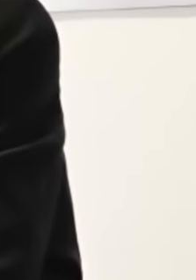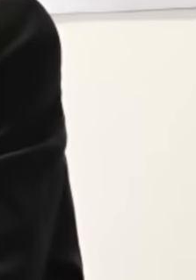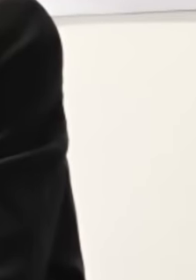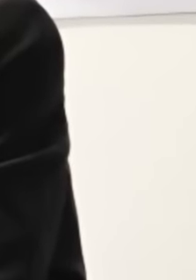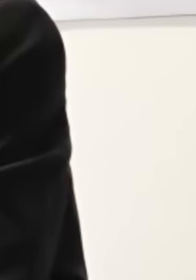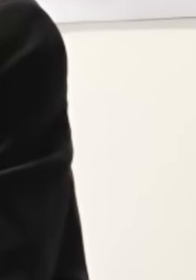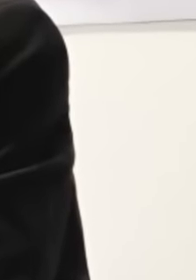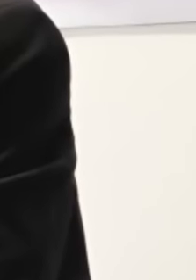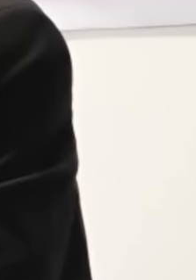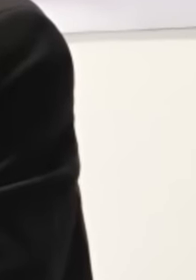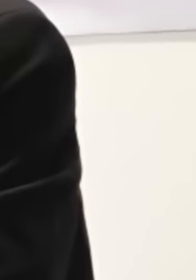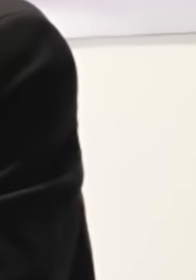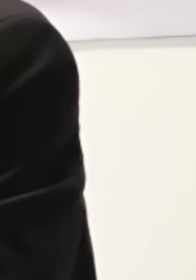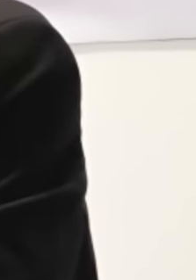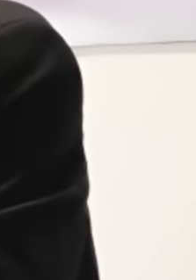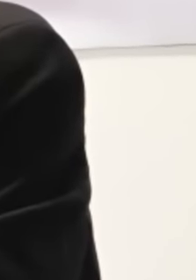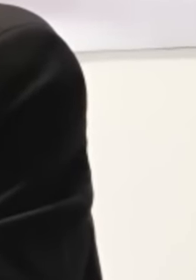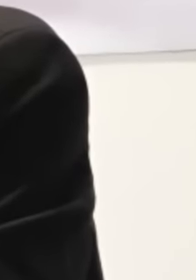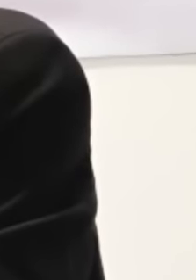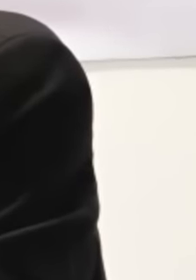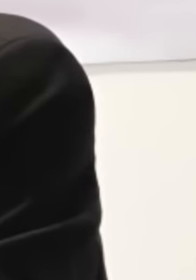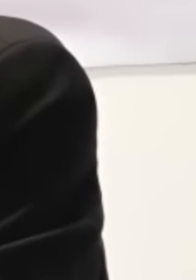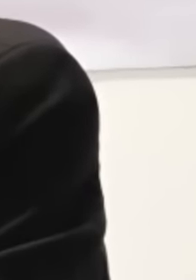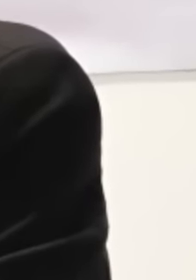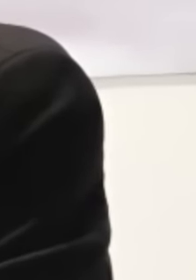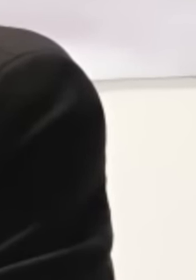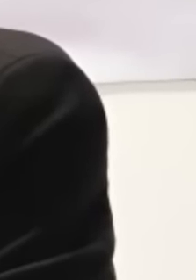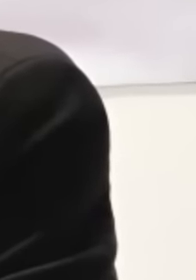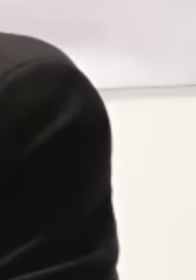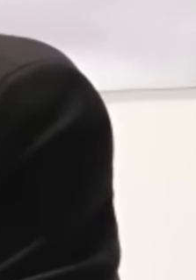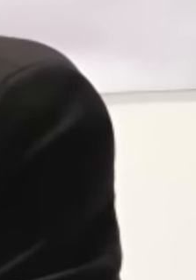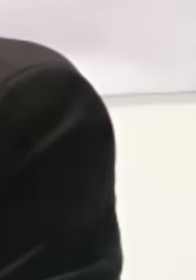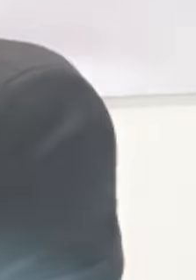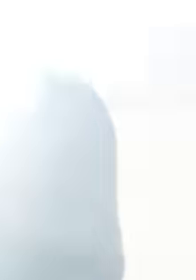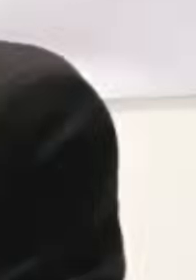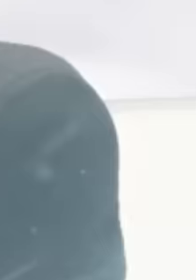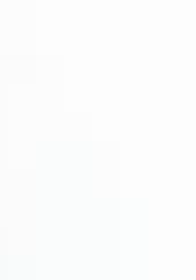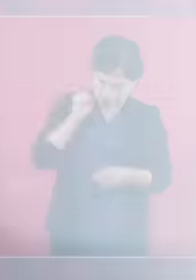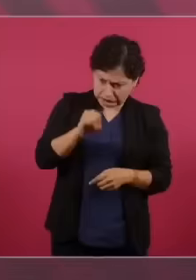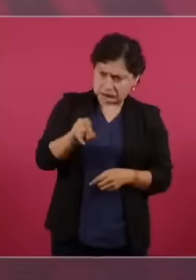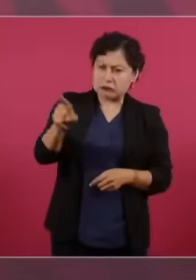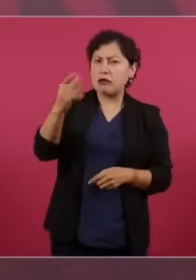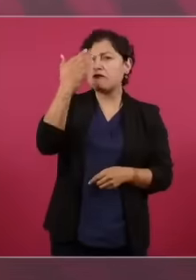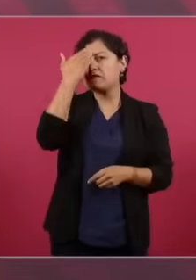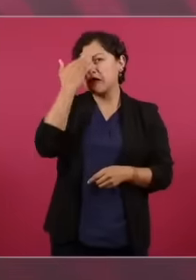Y sí, es abogado y es famoso y es constitucionalista,